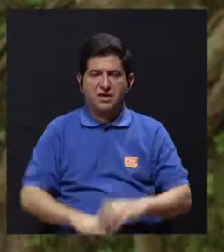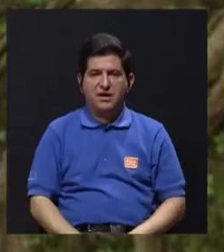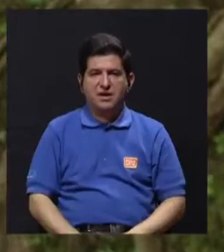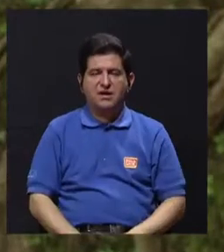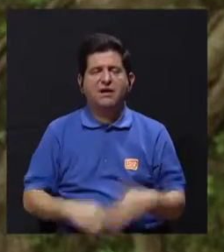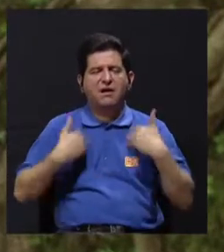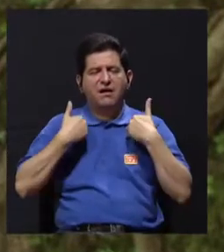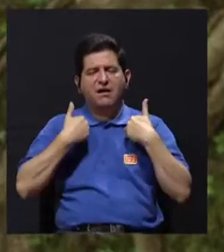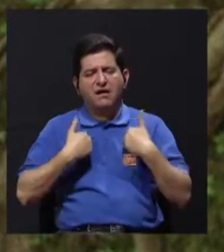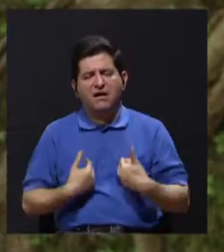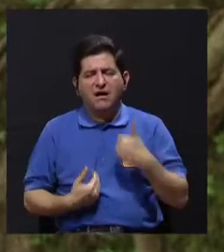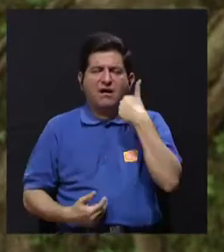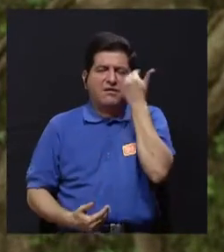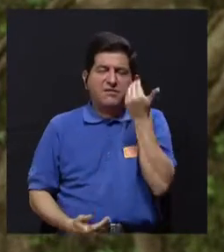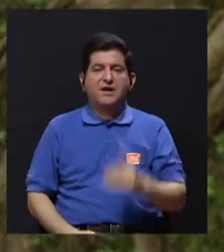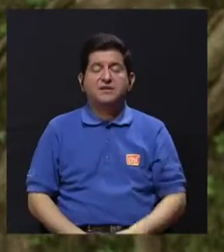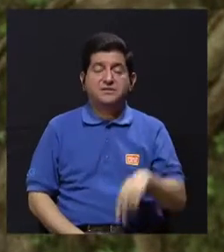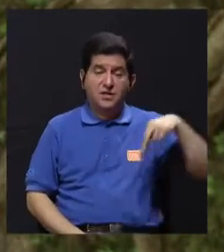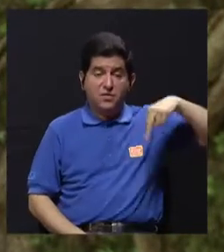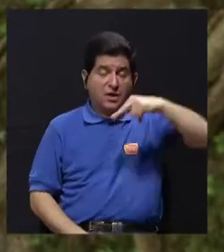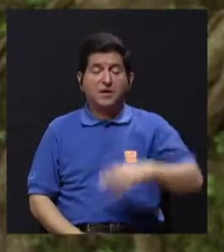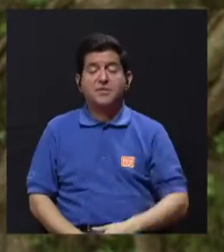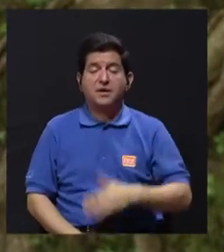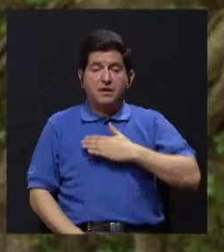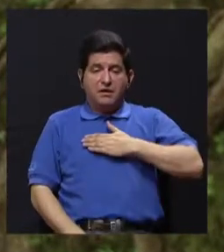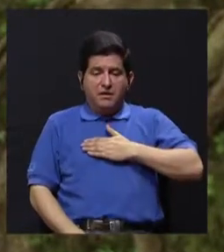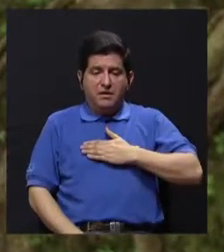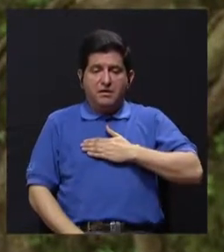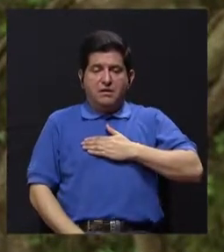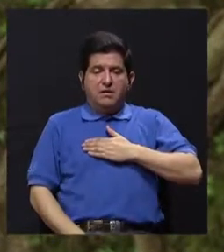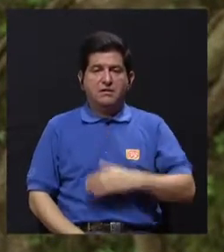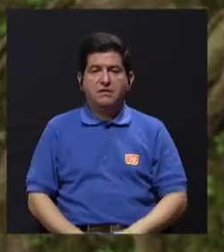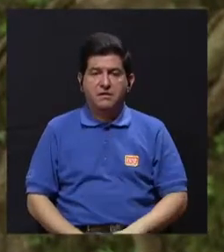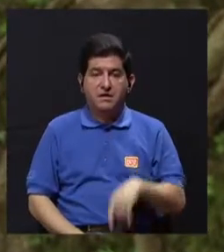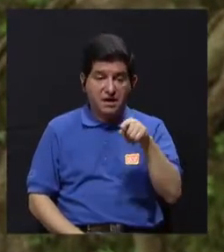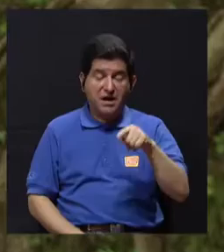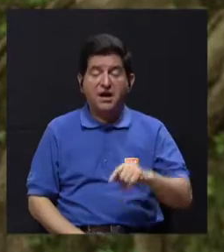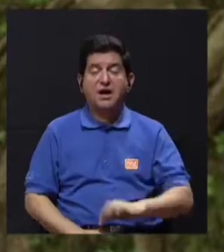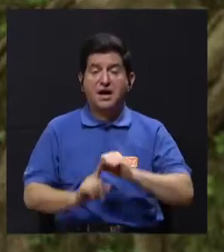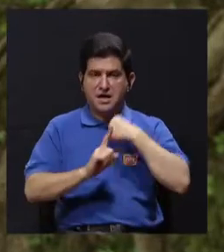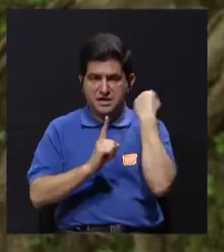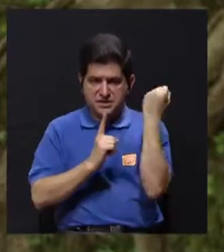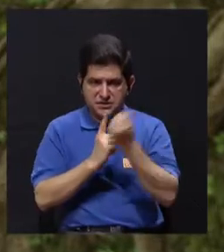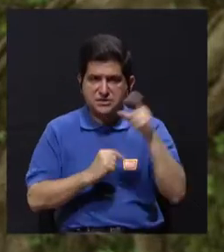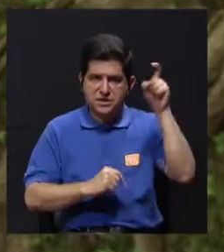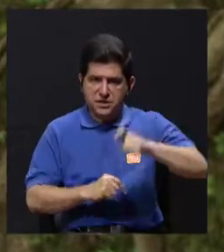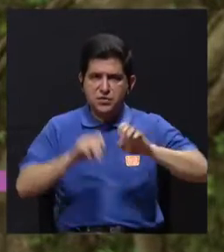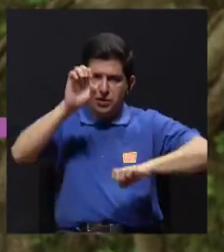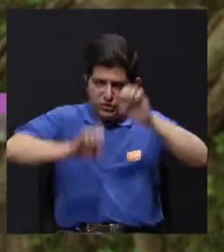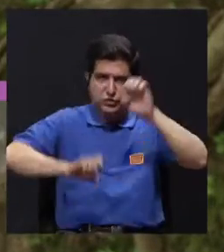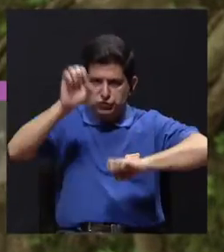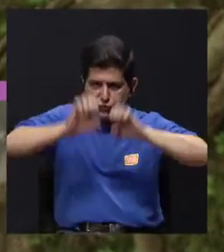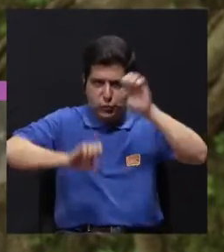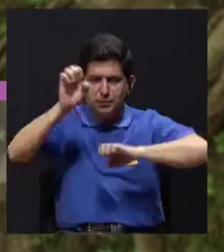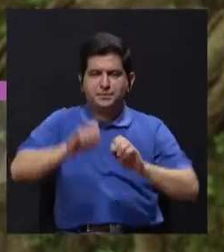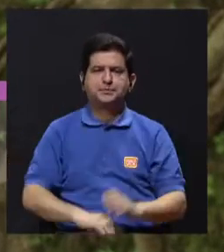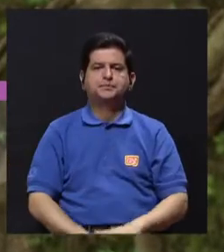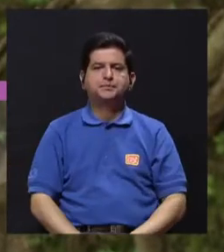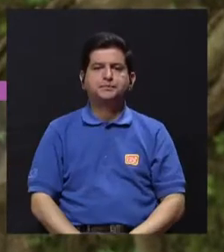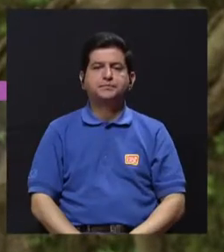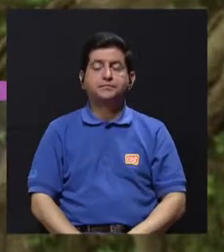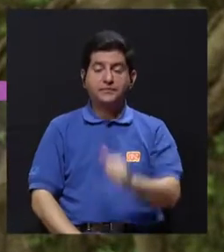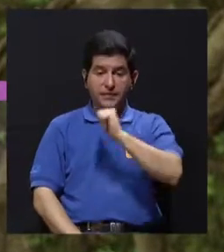¿verdad? Que se cansa muy fácil o que se agita cuando camina y entonces deja de hacer actividades y esos usualmente son síntomas que deberían evaluarse.